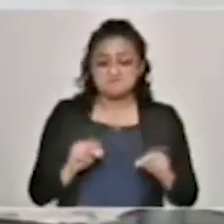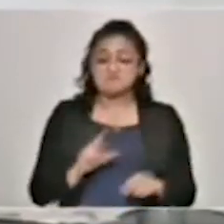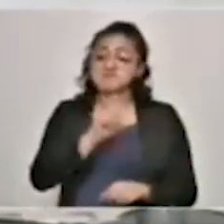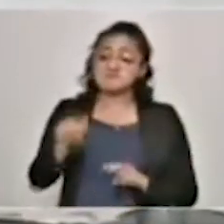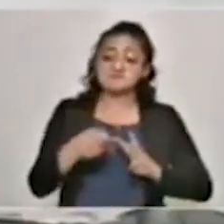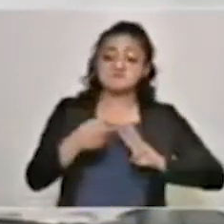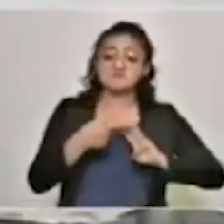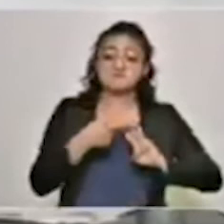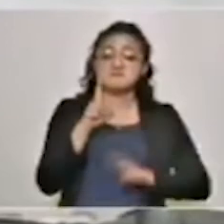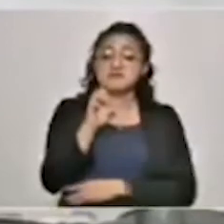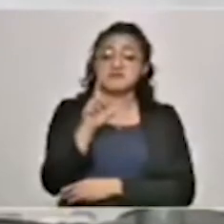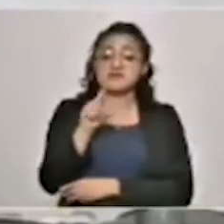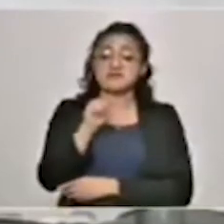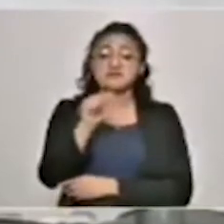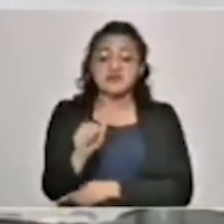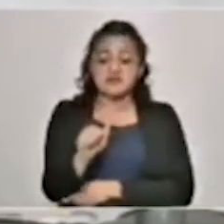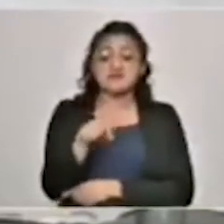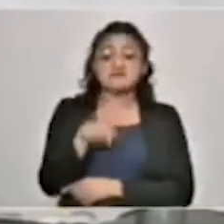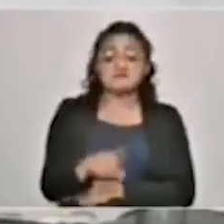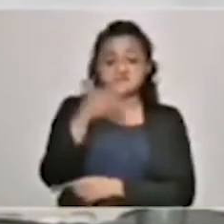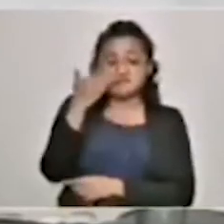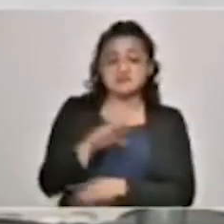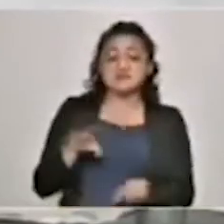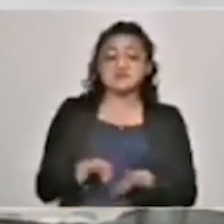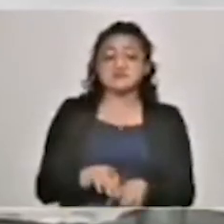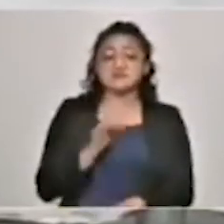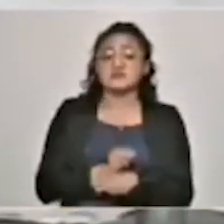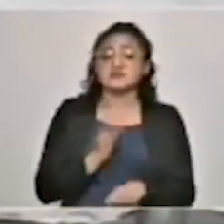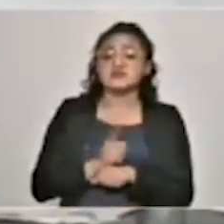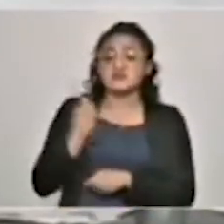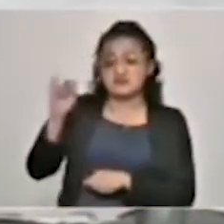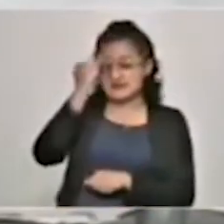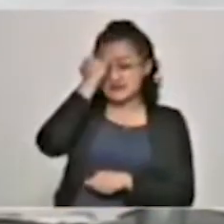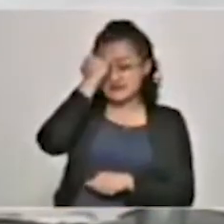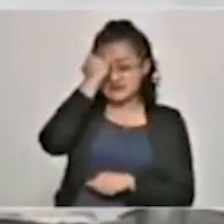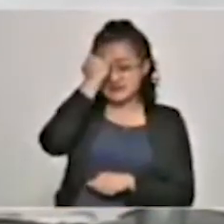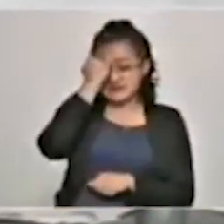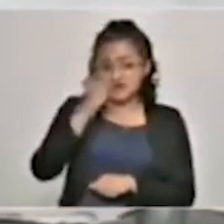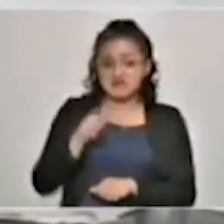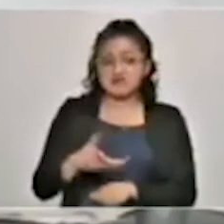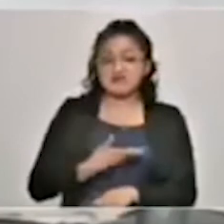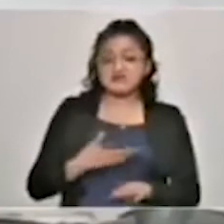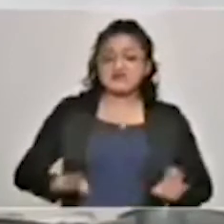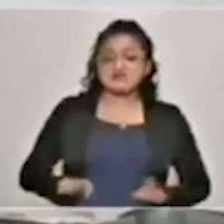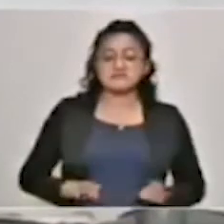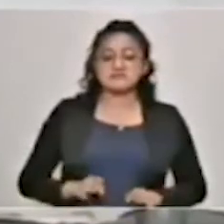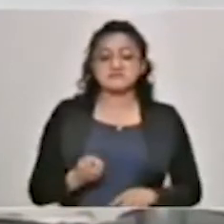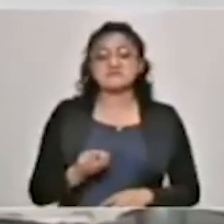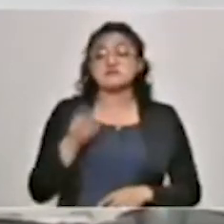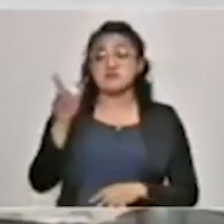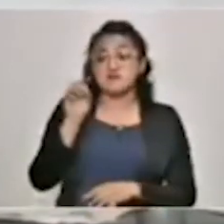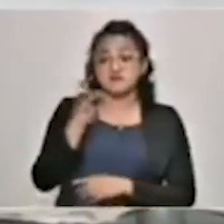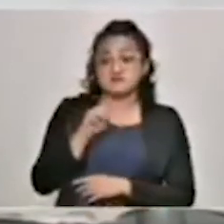circulante, la variante delta, conocida como variante de la India, tiene tres características. Según la Organización